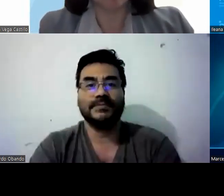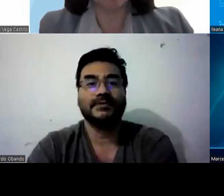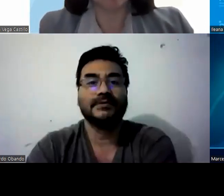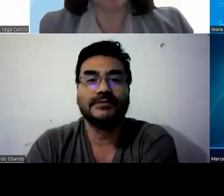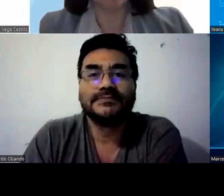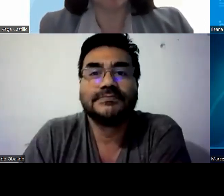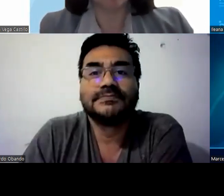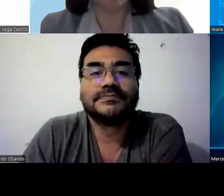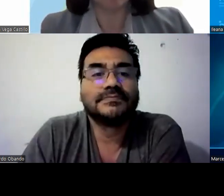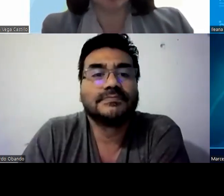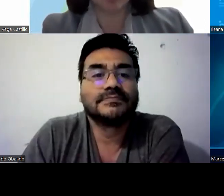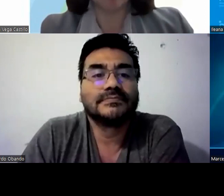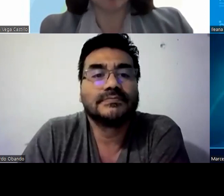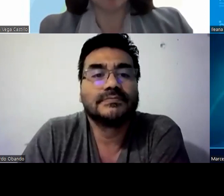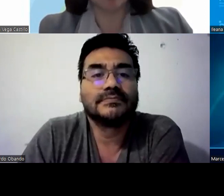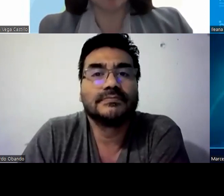muchas gracias muchas gracias